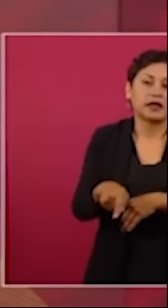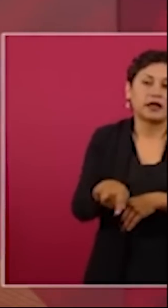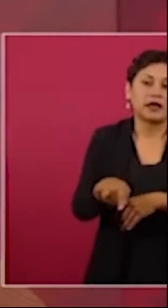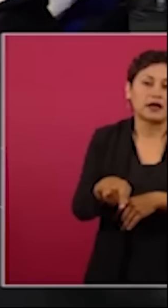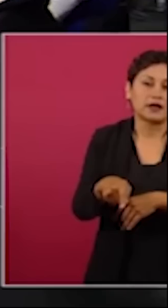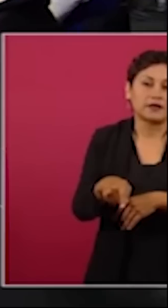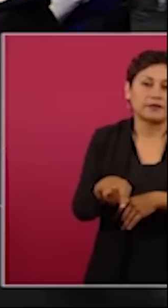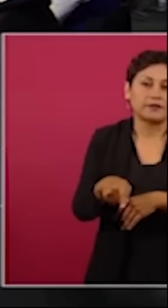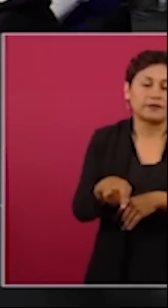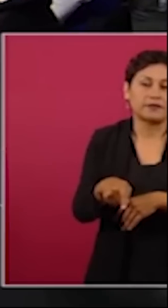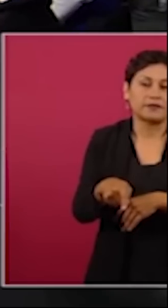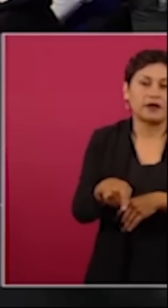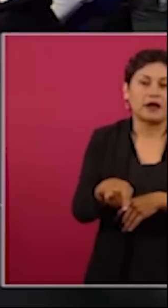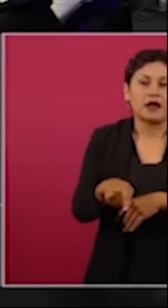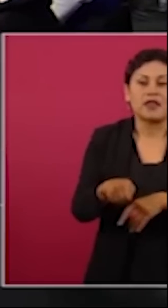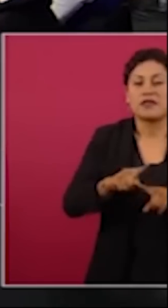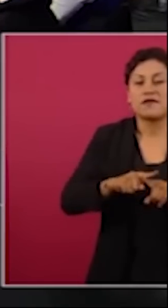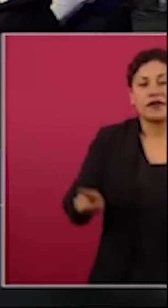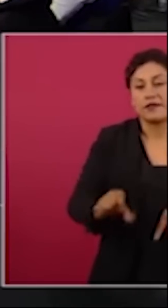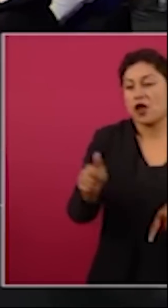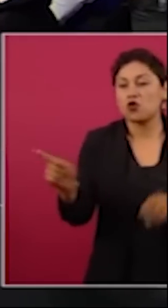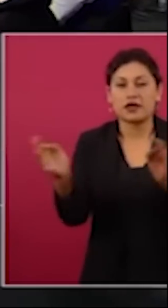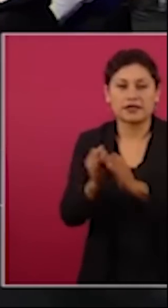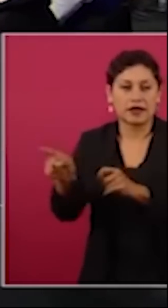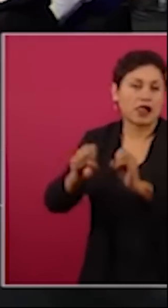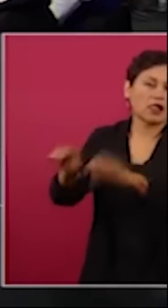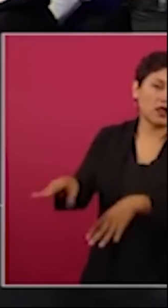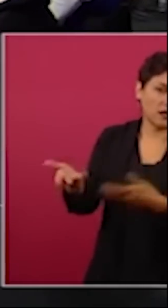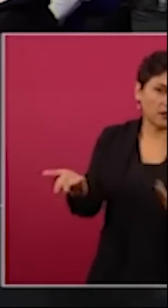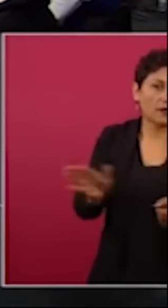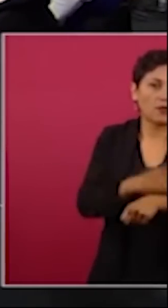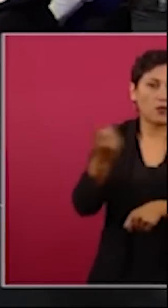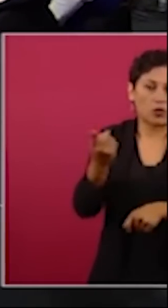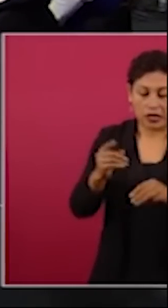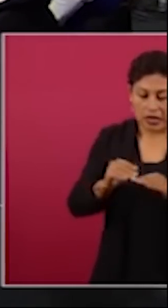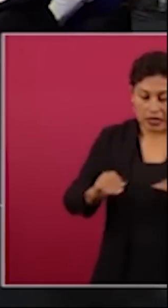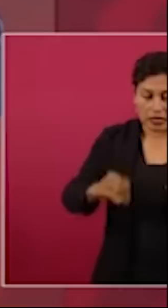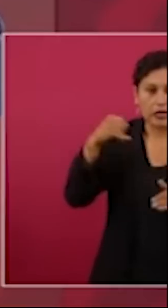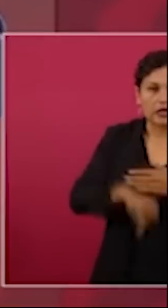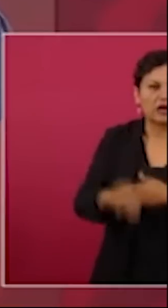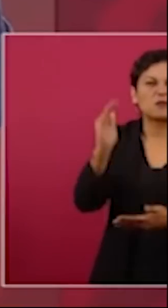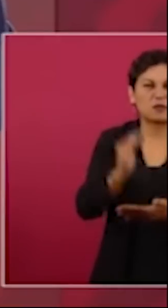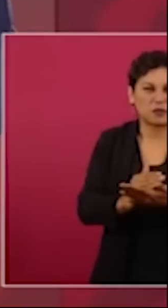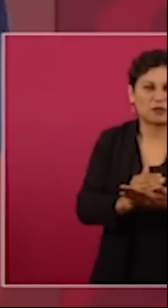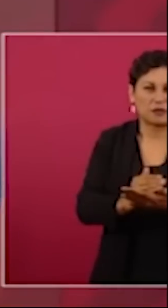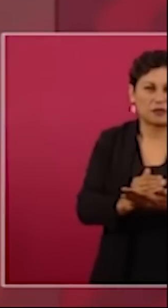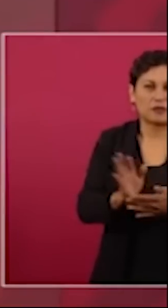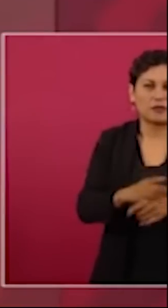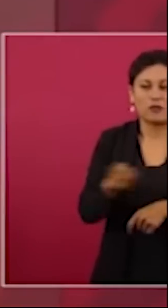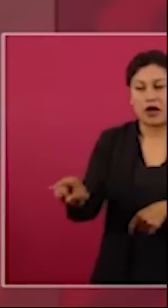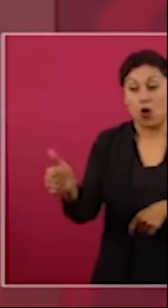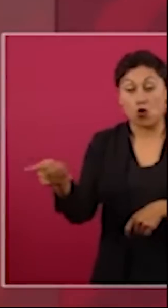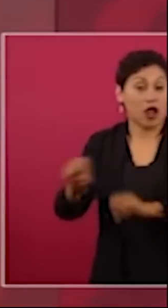que la mina abandonada estamos hablando de 10 20 veces más